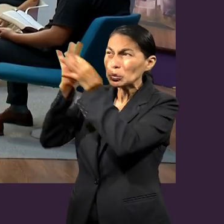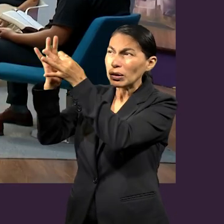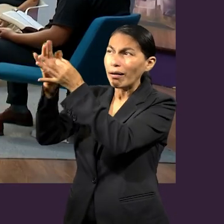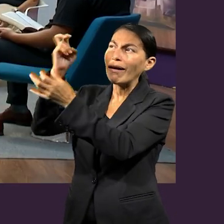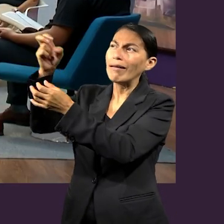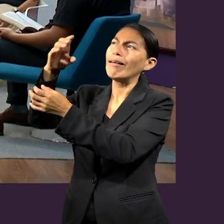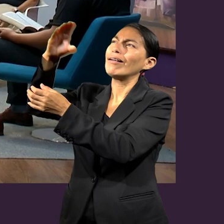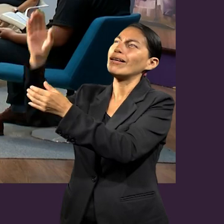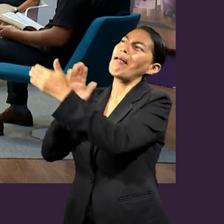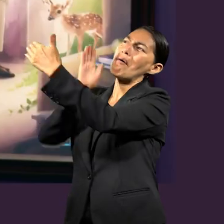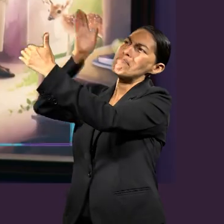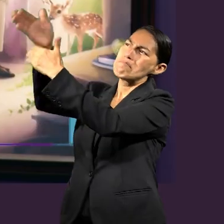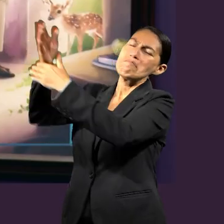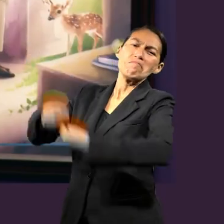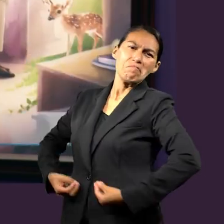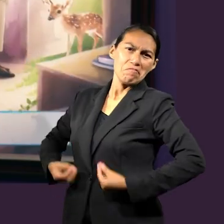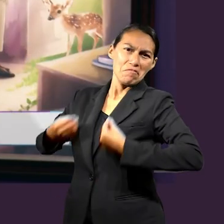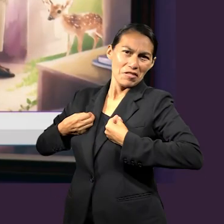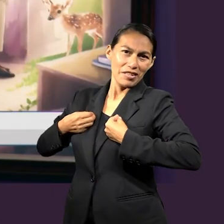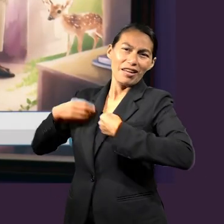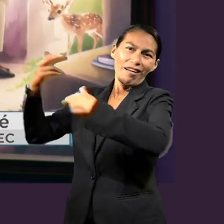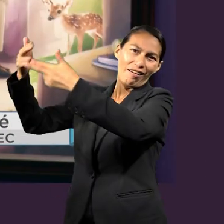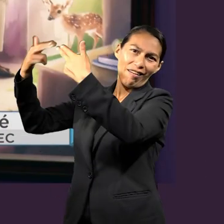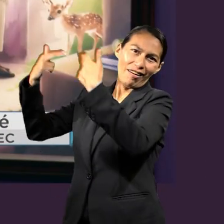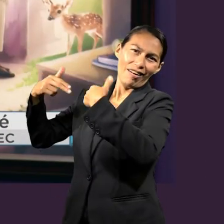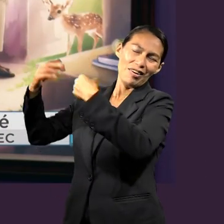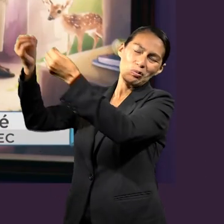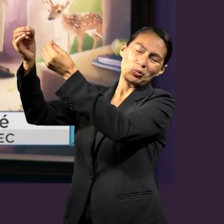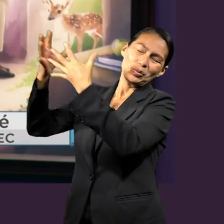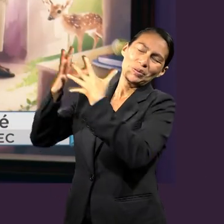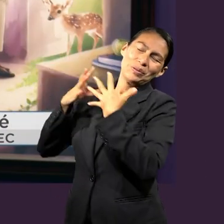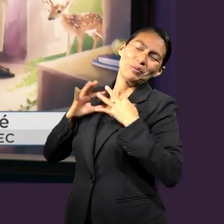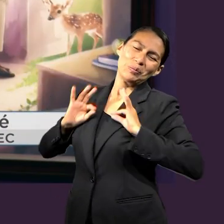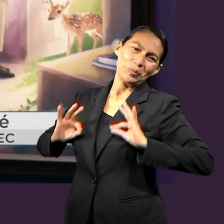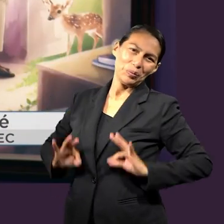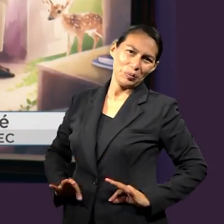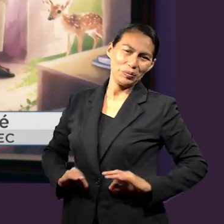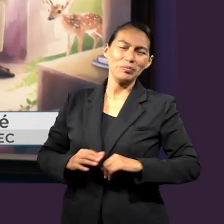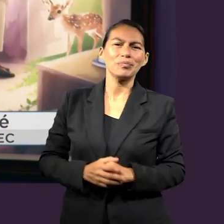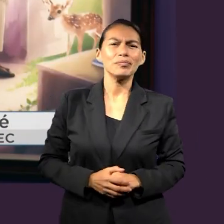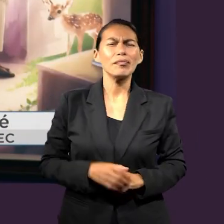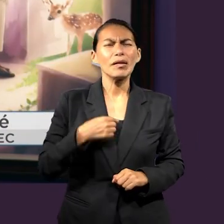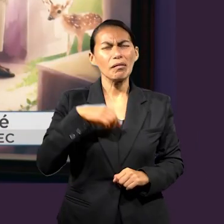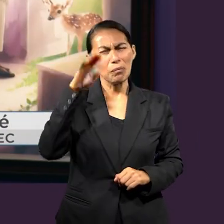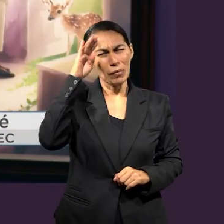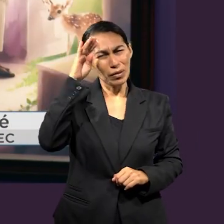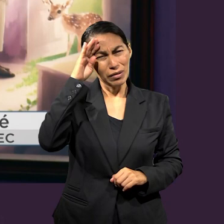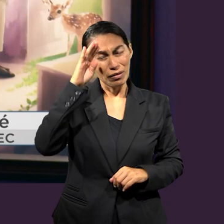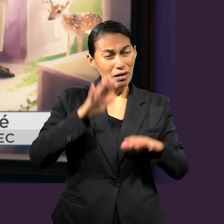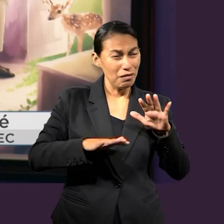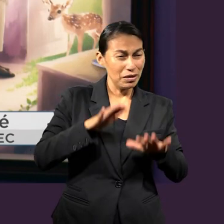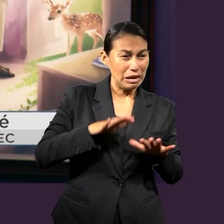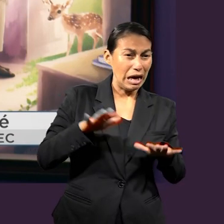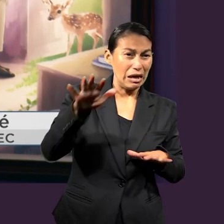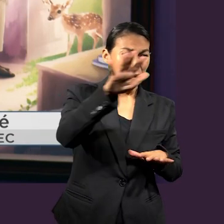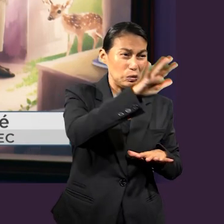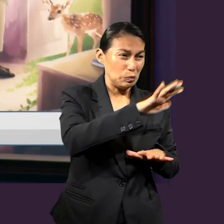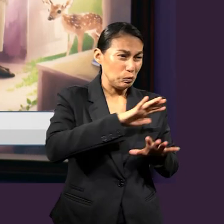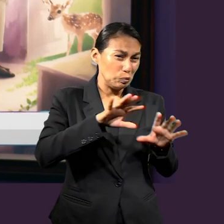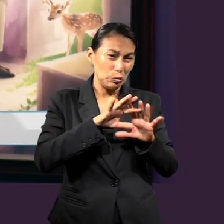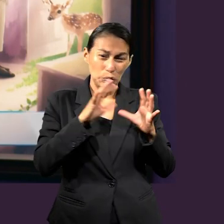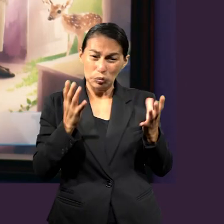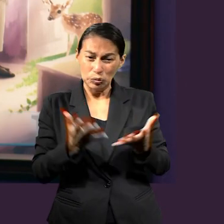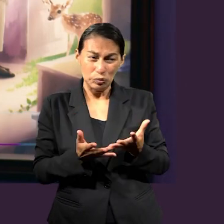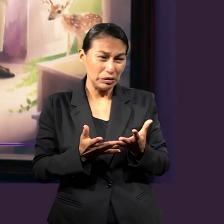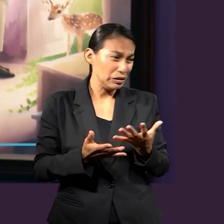Yo creo que un punto en el que nos podemos perder, y bueno, yo creo que es la necesidad sobre todo, es que a veces en